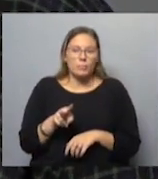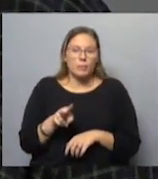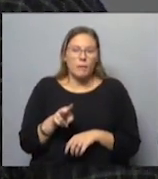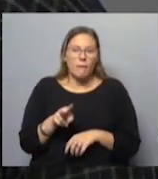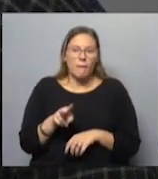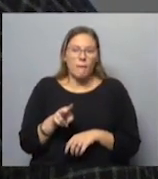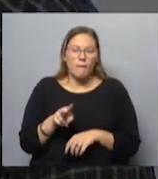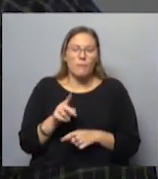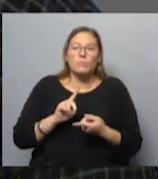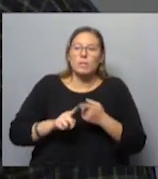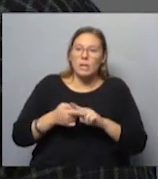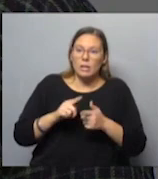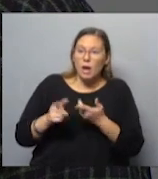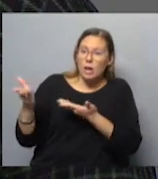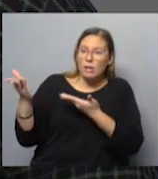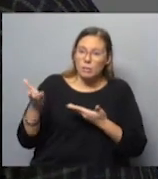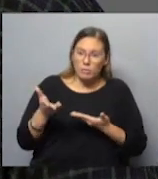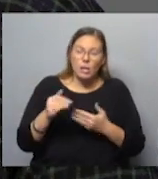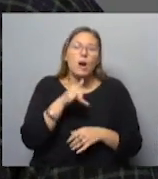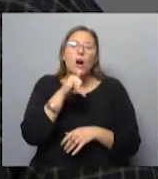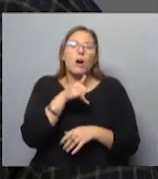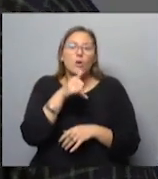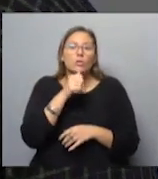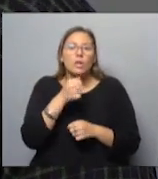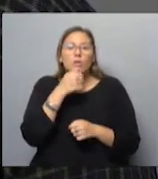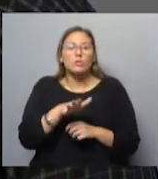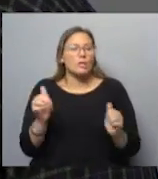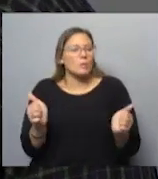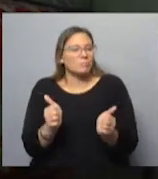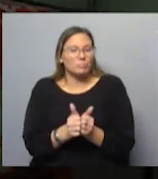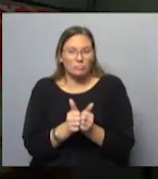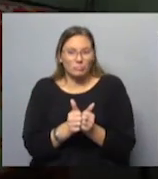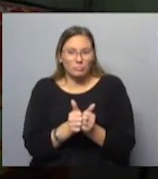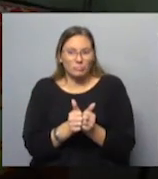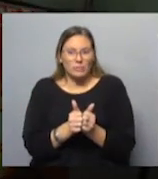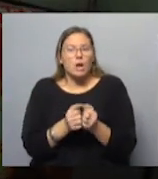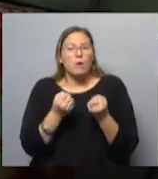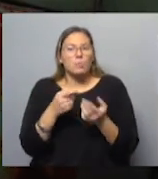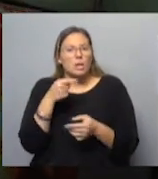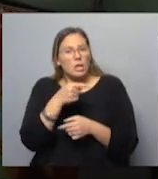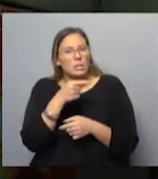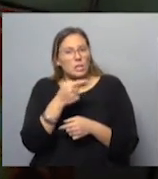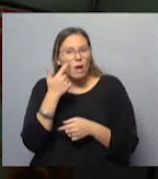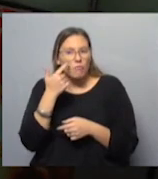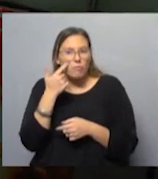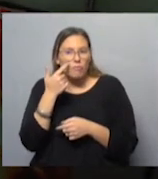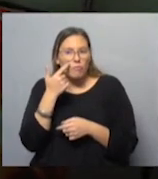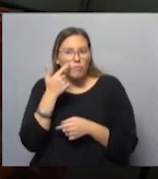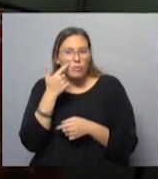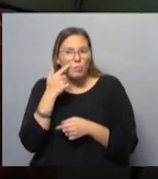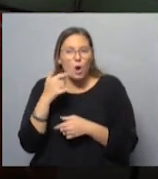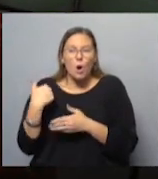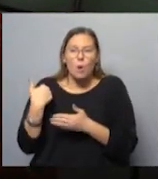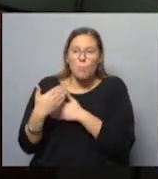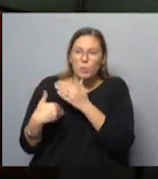Y teniendo un vínculo, la invité a Elin a contar la historia juntos. Porque me parecía que ella, habiendo vivido todo el